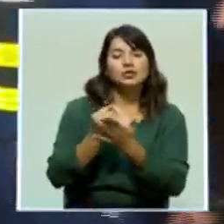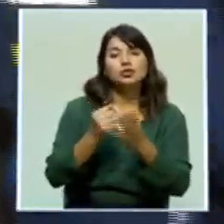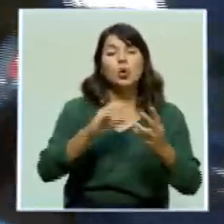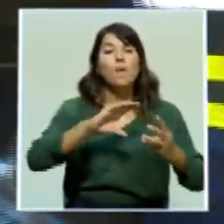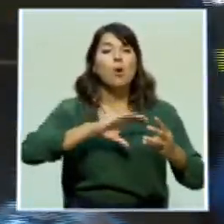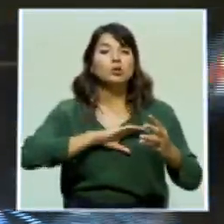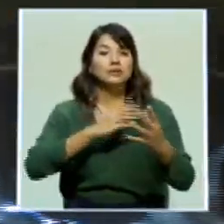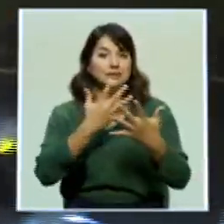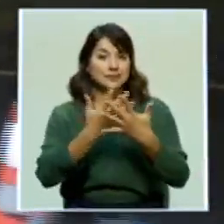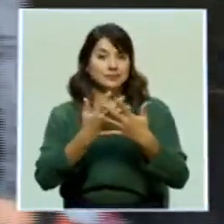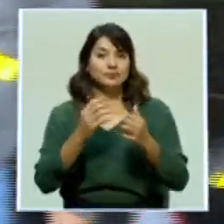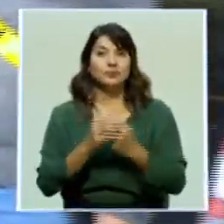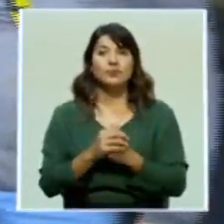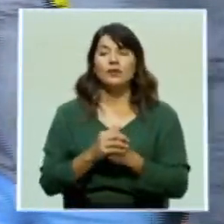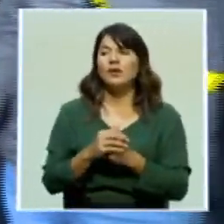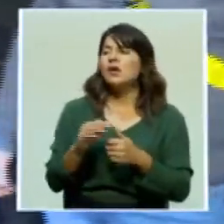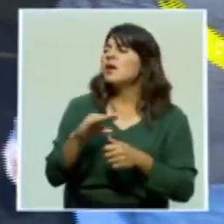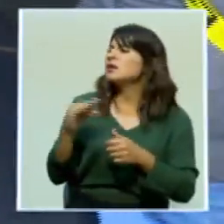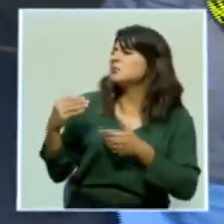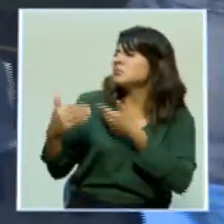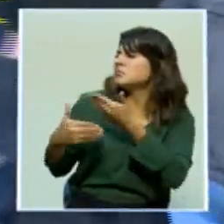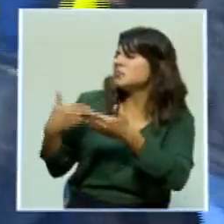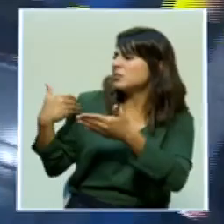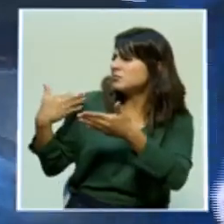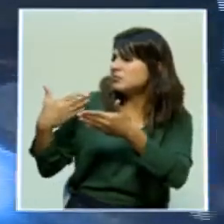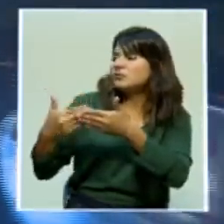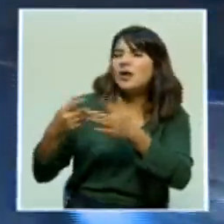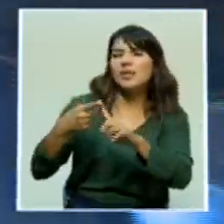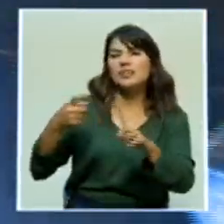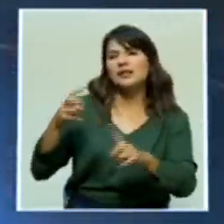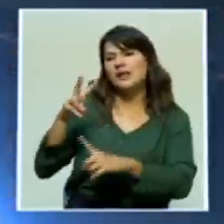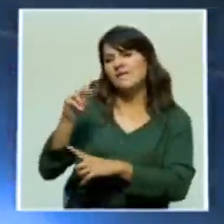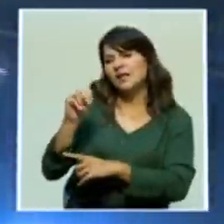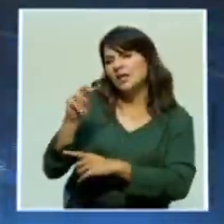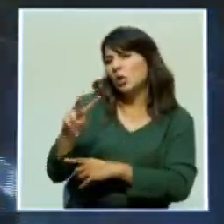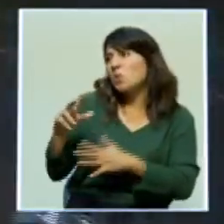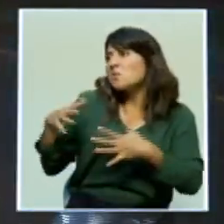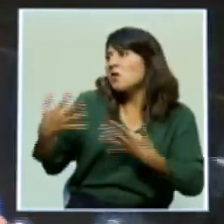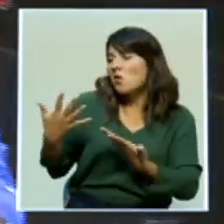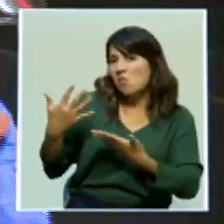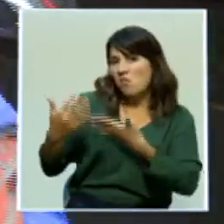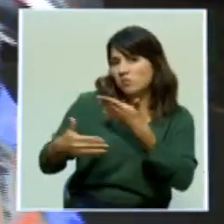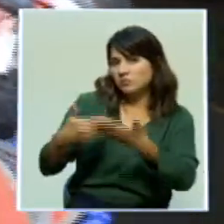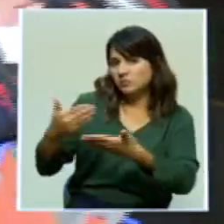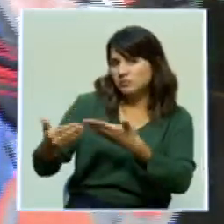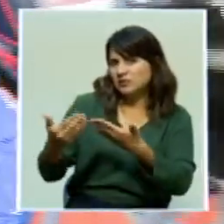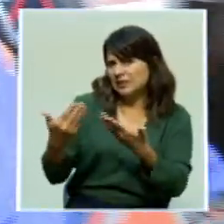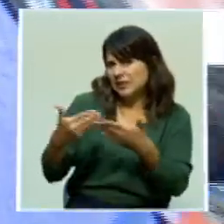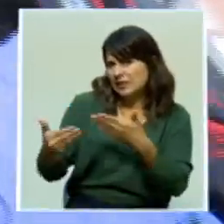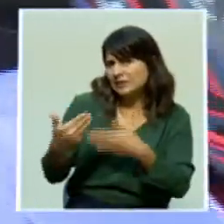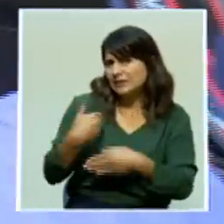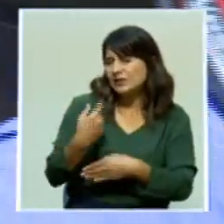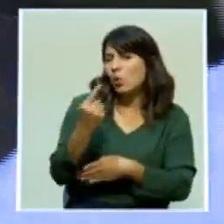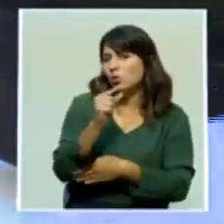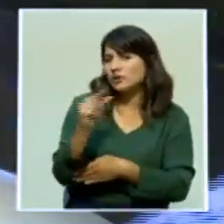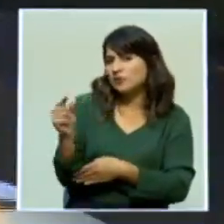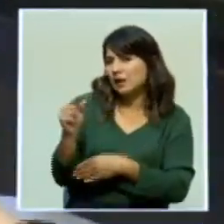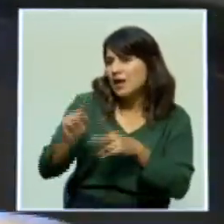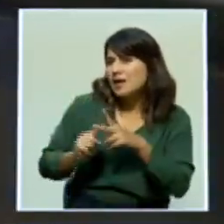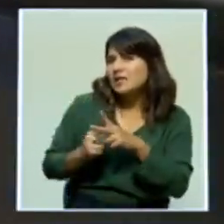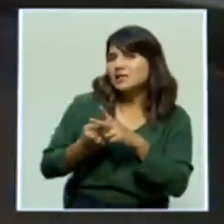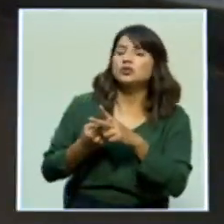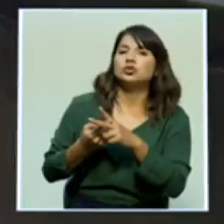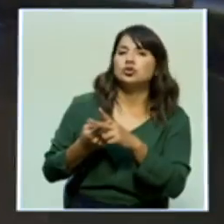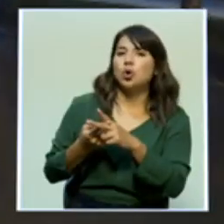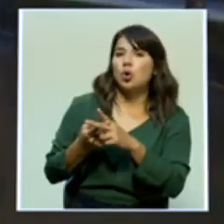Don Adrián, ¿cómo les ha ido en estos días? Es casi que ya una semana desde que inició el operativo del Ministerio de Seguridad. ¿Cómo ha estado